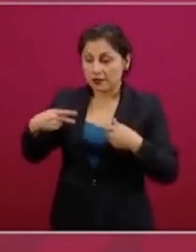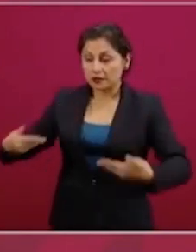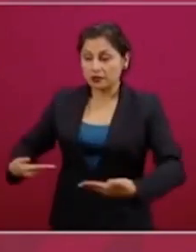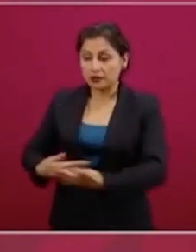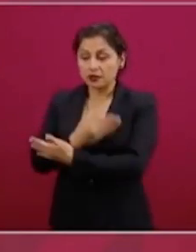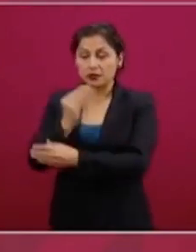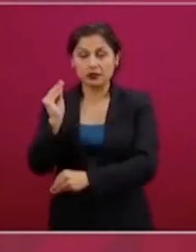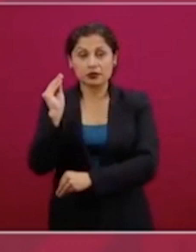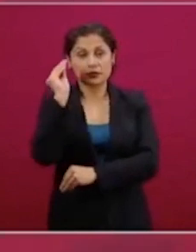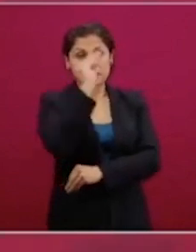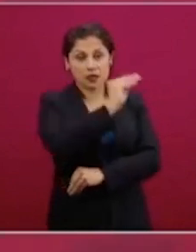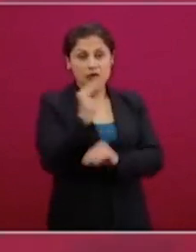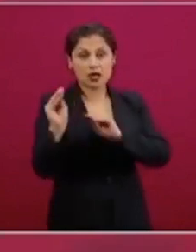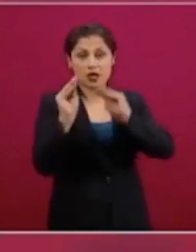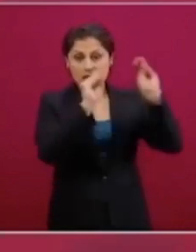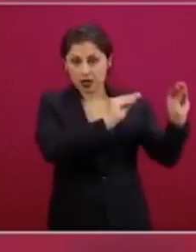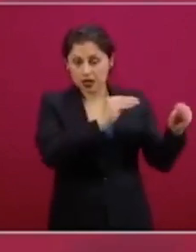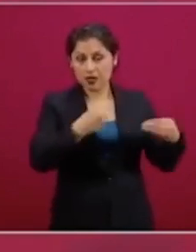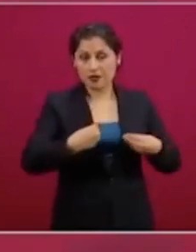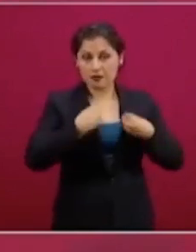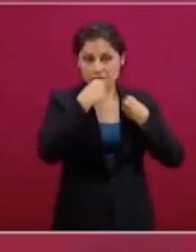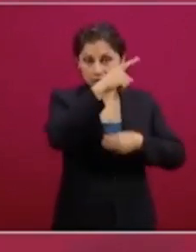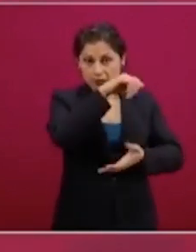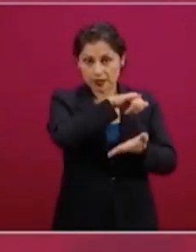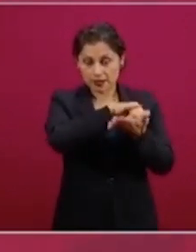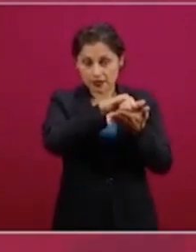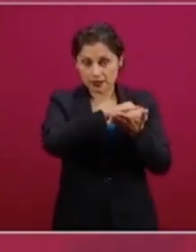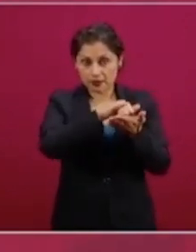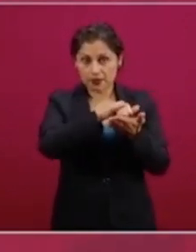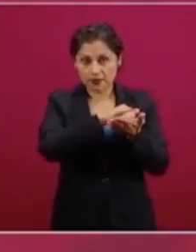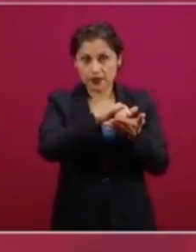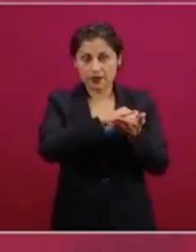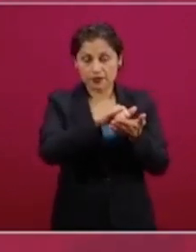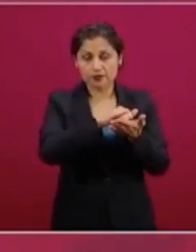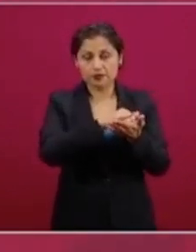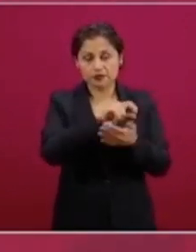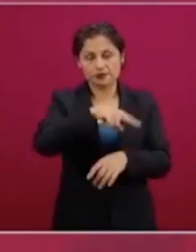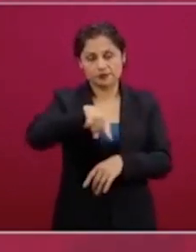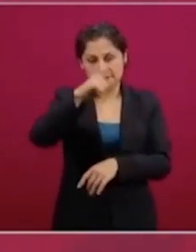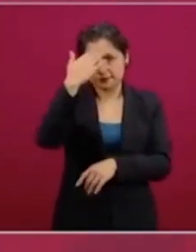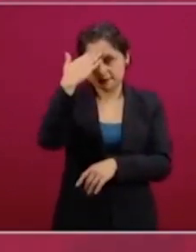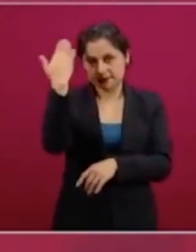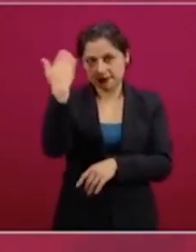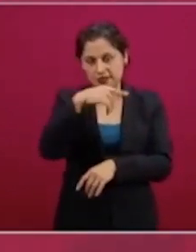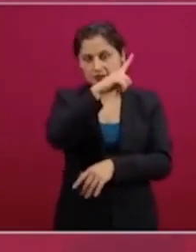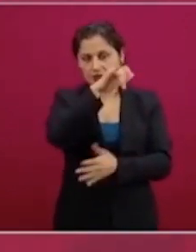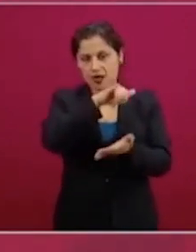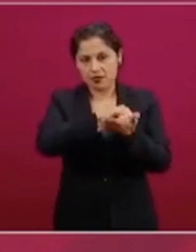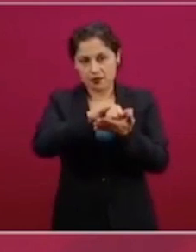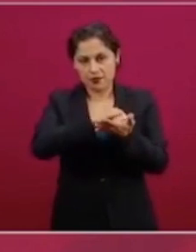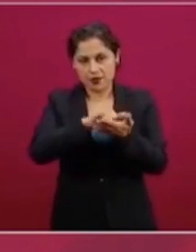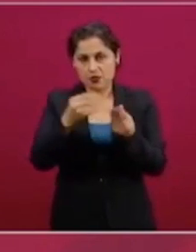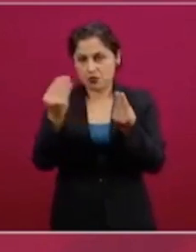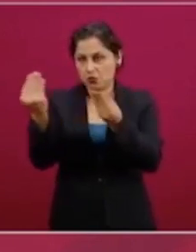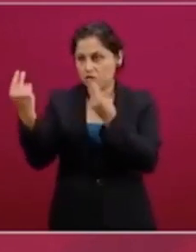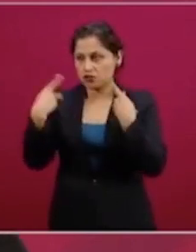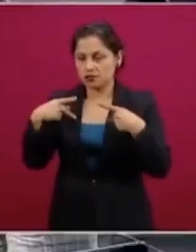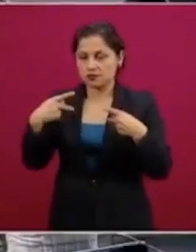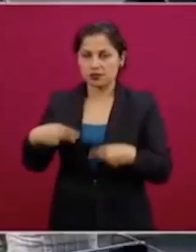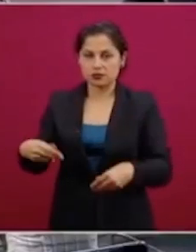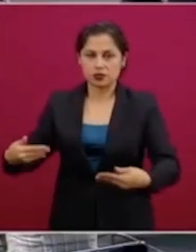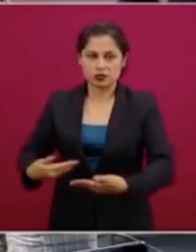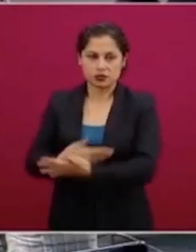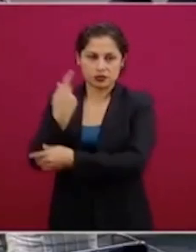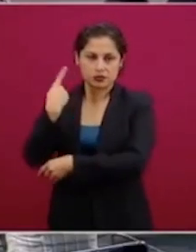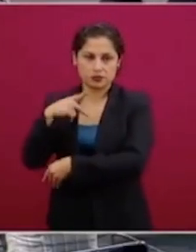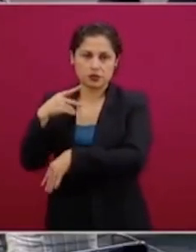por razón de que en Nueva York, como todos sabemos, hay una población muy importante cuyo origen es Puebla. Y ahí es